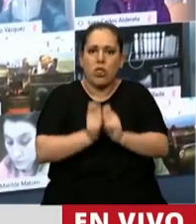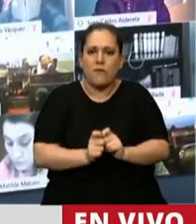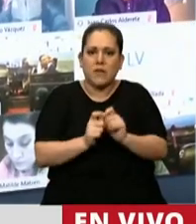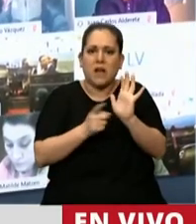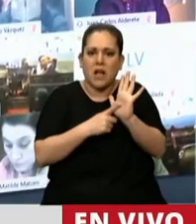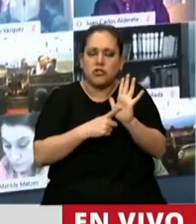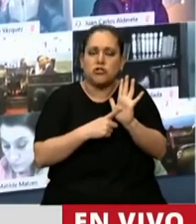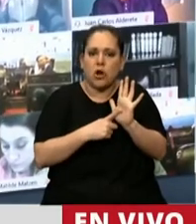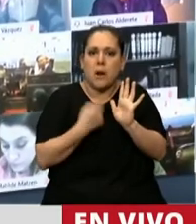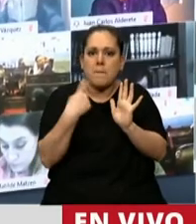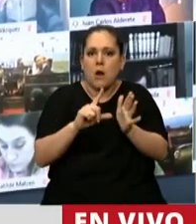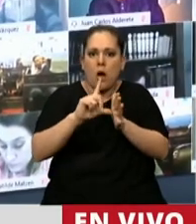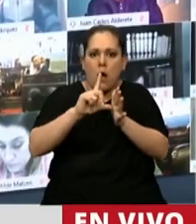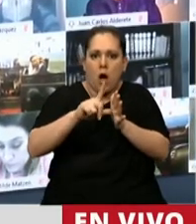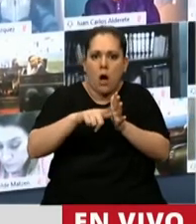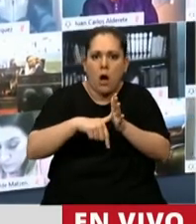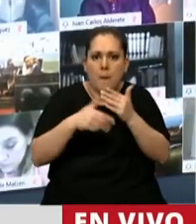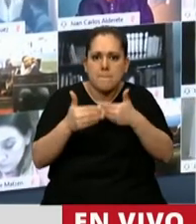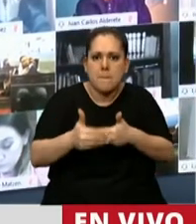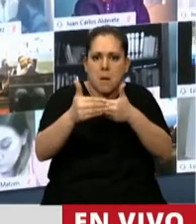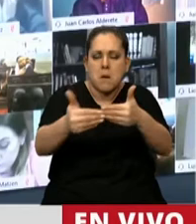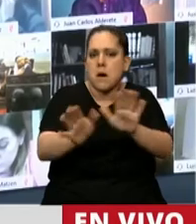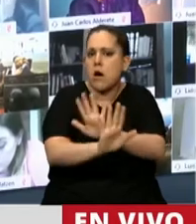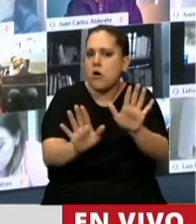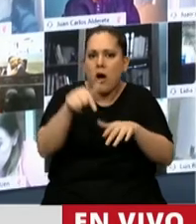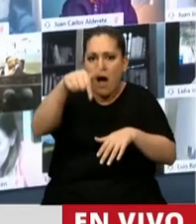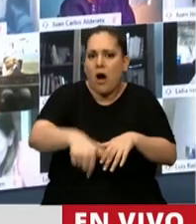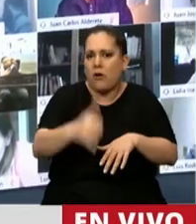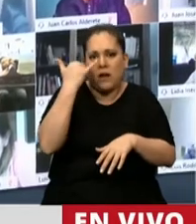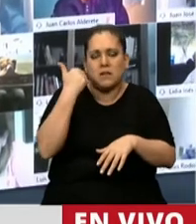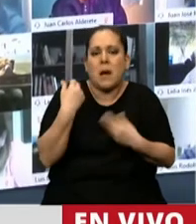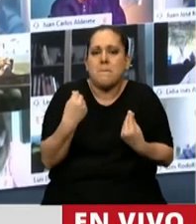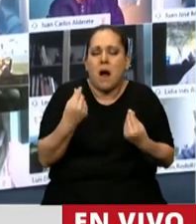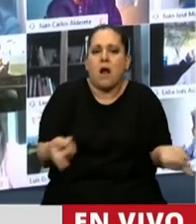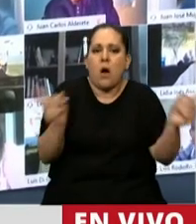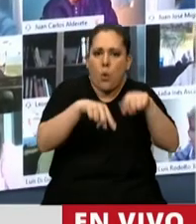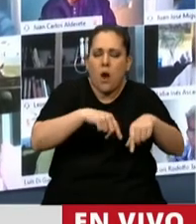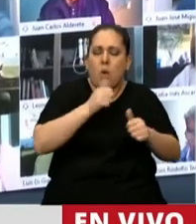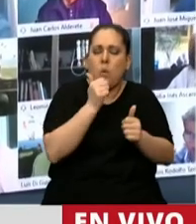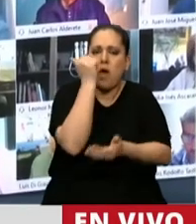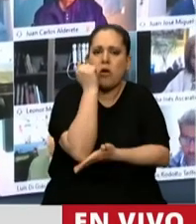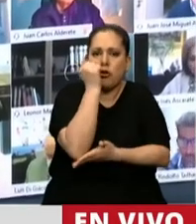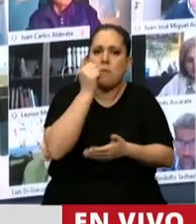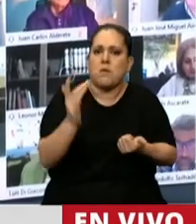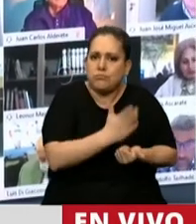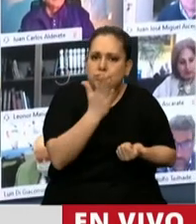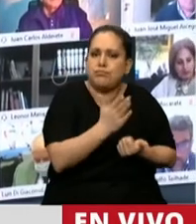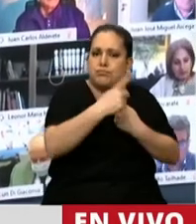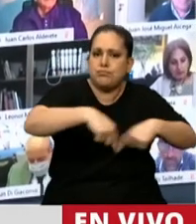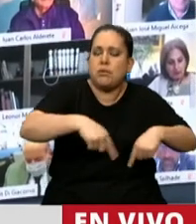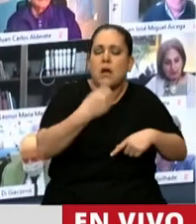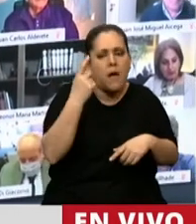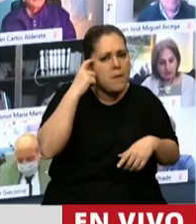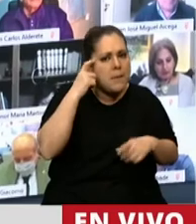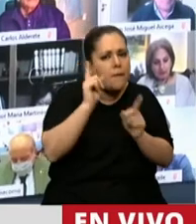pero sin más demoras, con el fin de motorizar este sector de la economía y seguir pensando